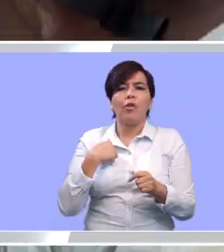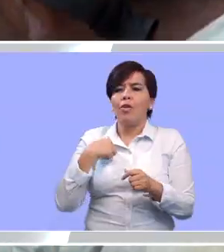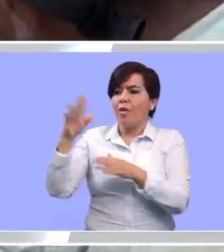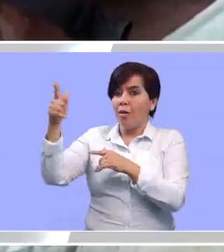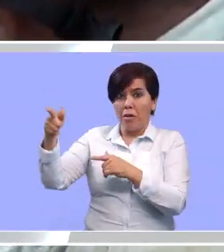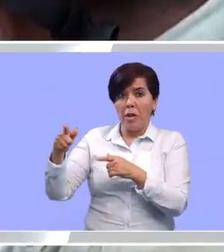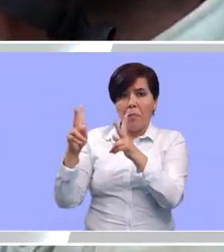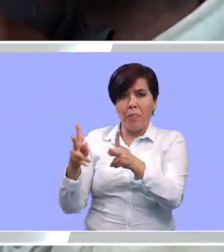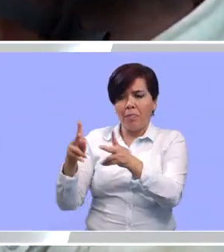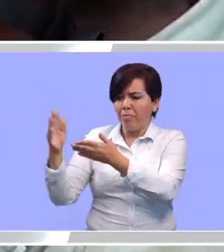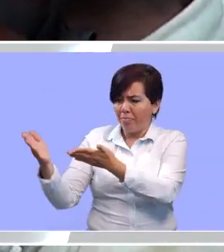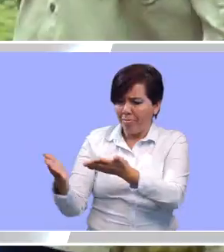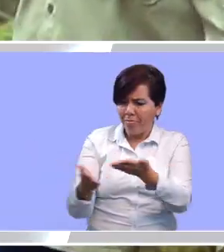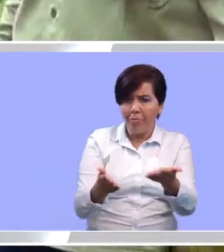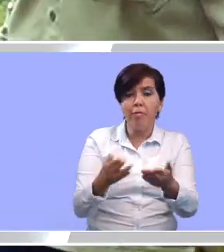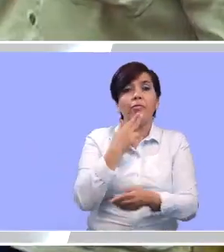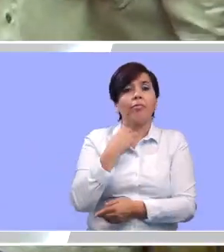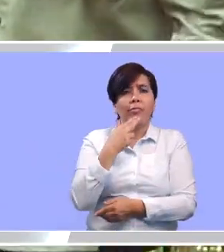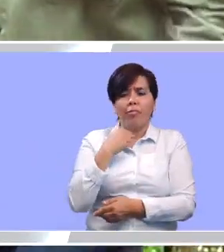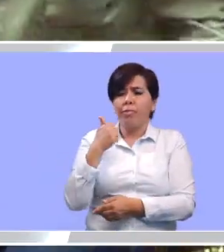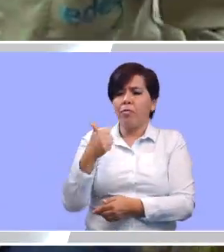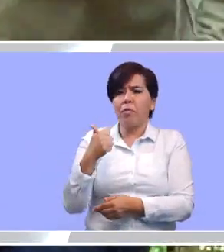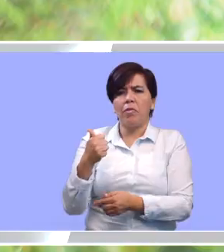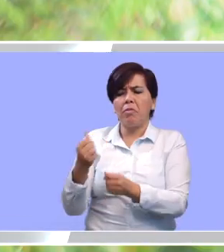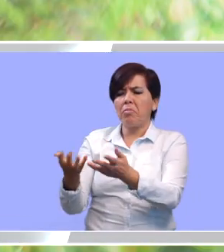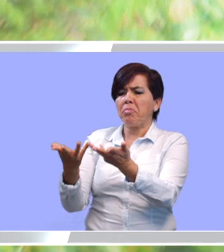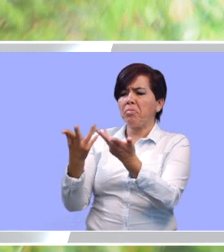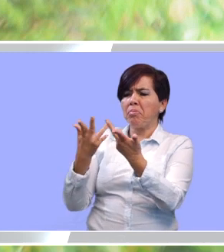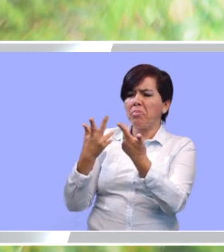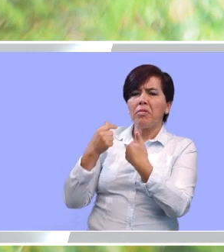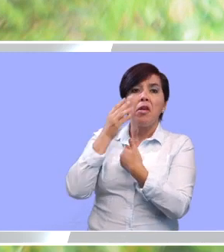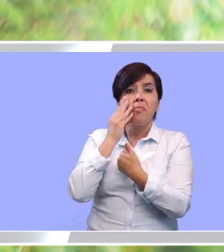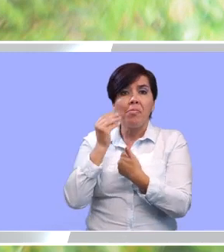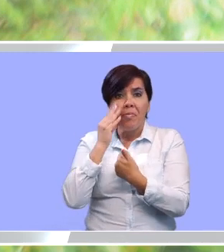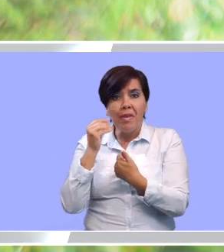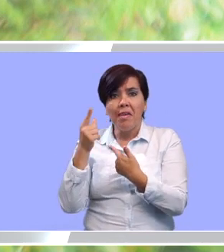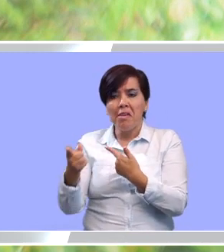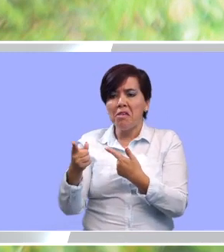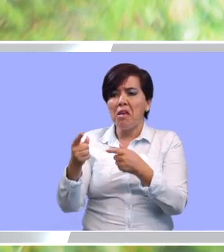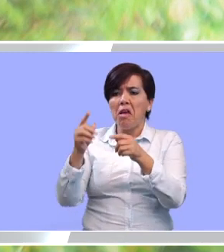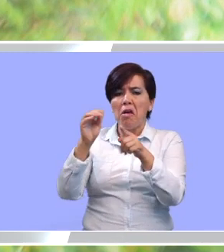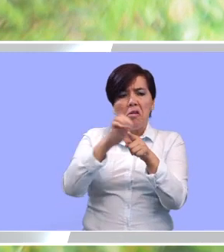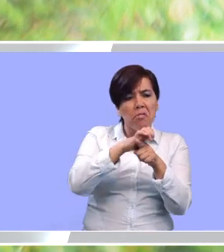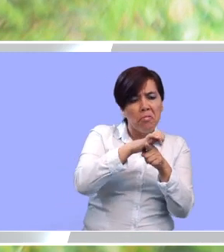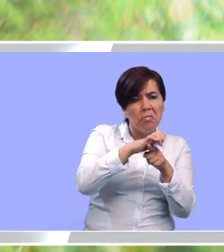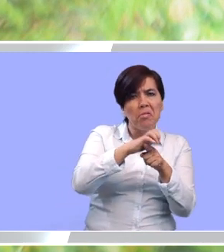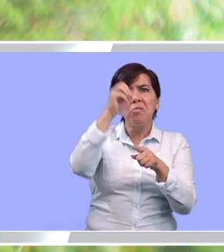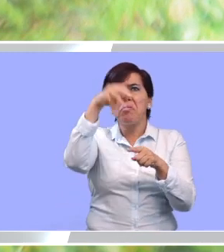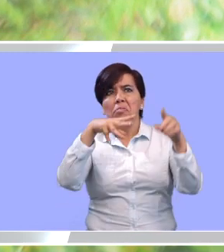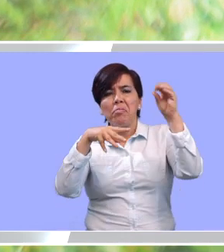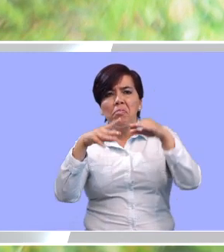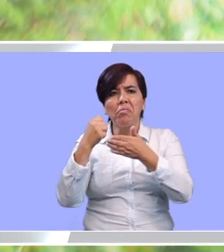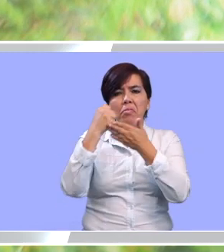Entonces, ellos a uno lo reciben con mucha satisfacción y le cuentan todas sus experiencias pues de lo que pueden